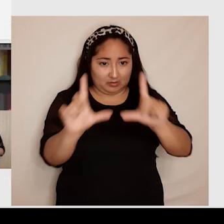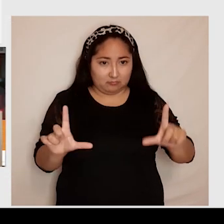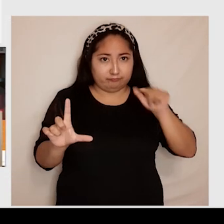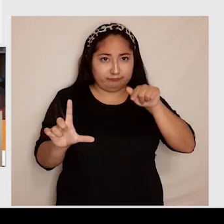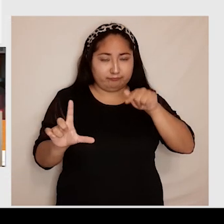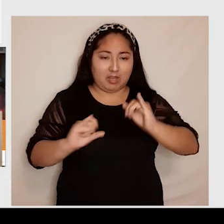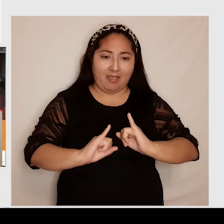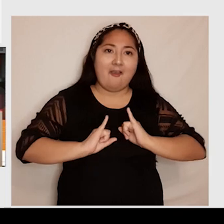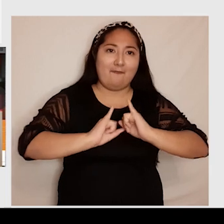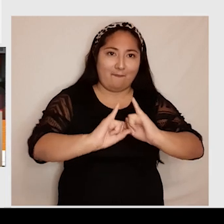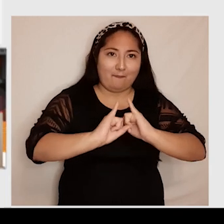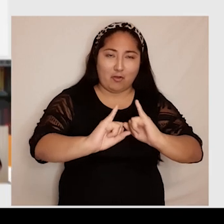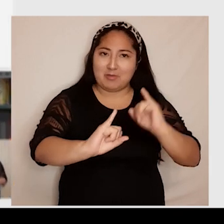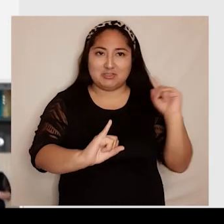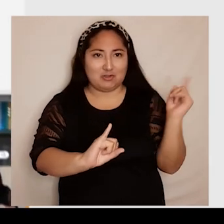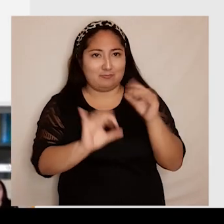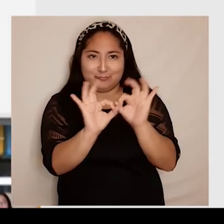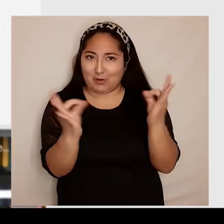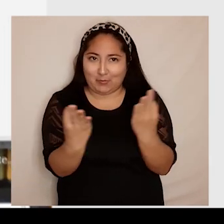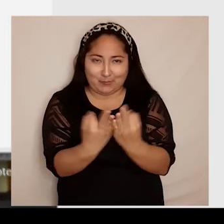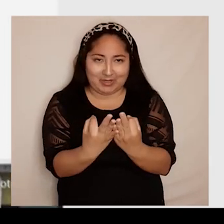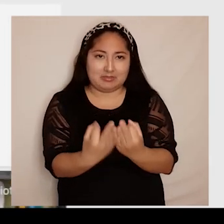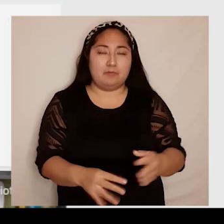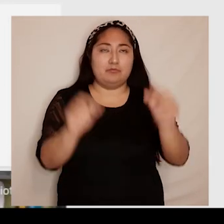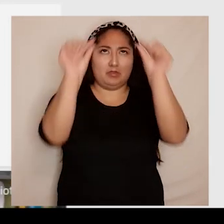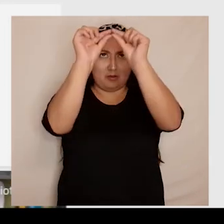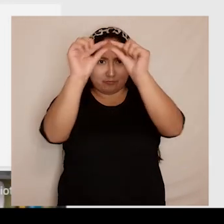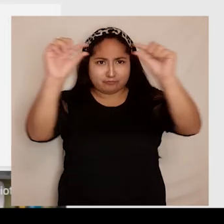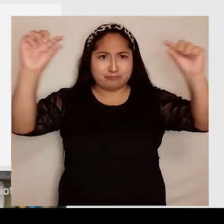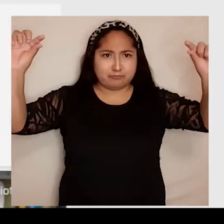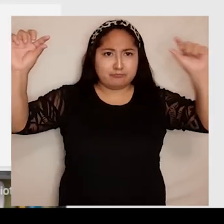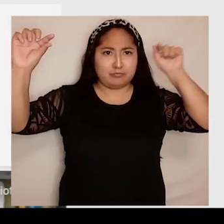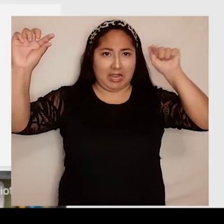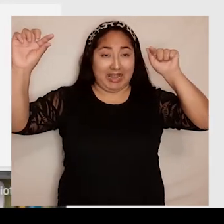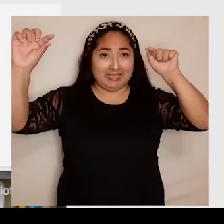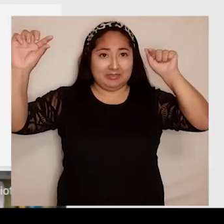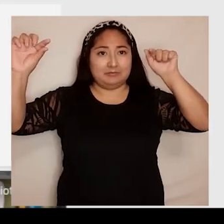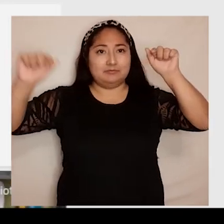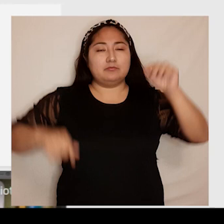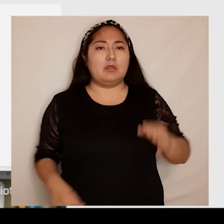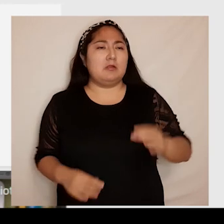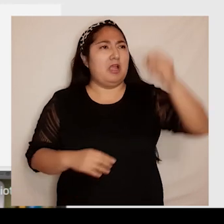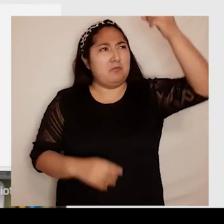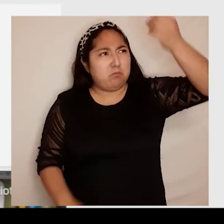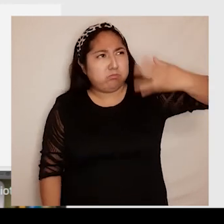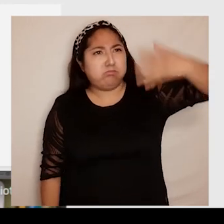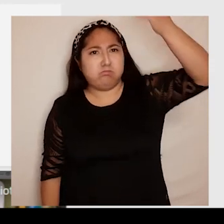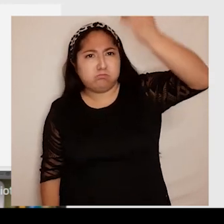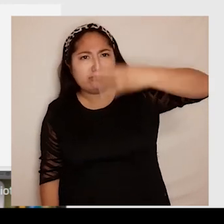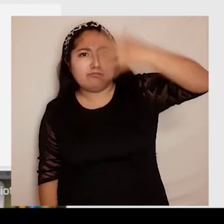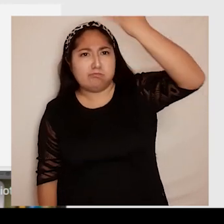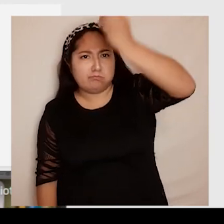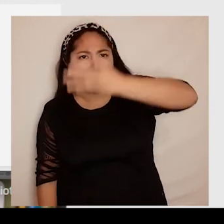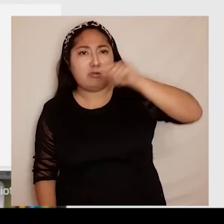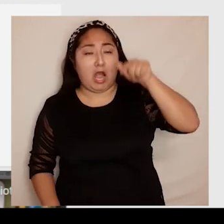proporciona información general. Mientras que en la parte superior encontrará su menú con opciones, las cuales nos